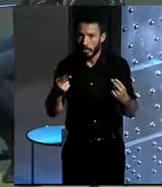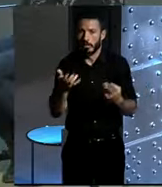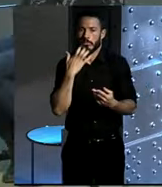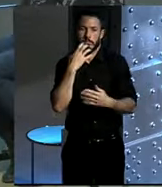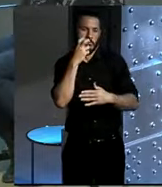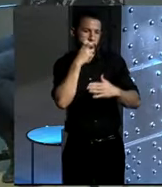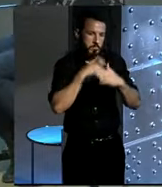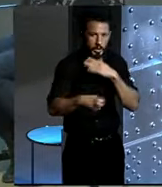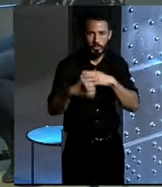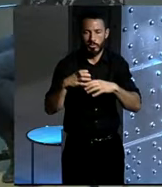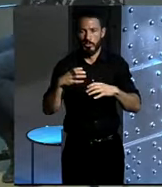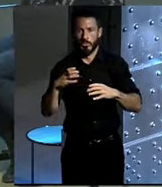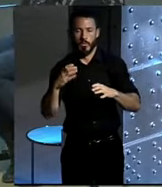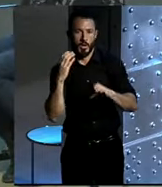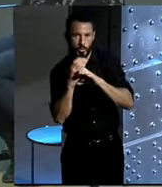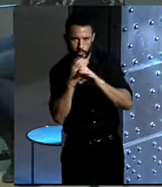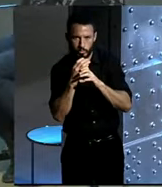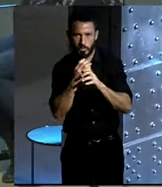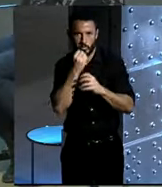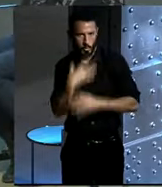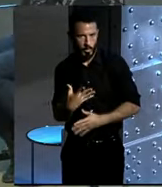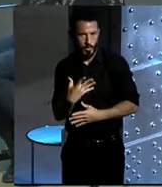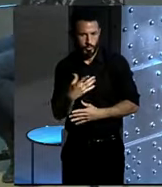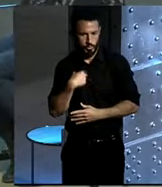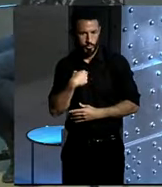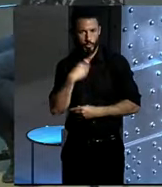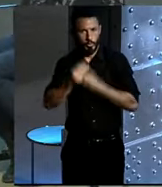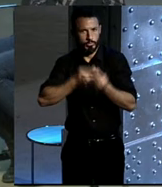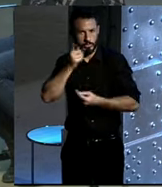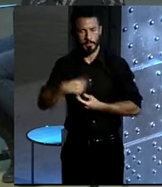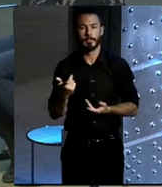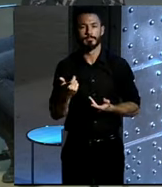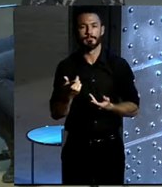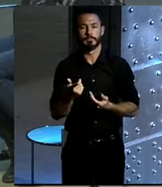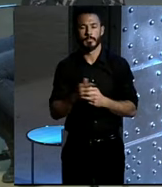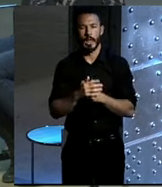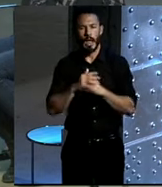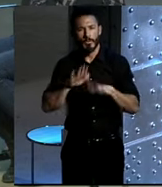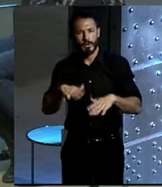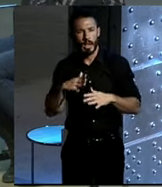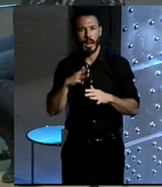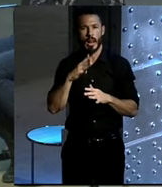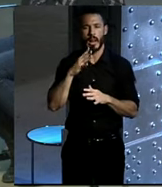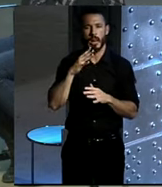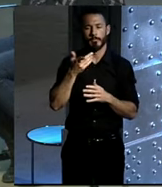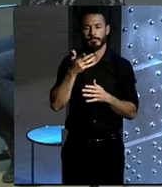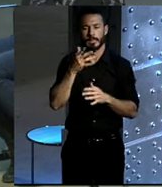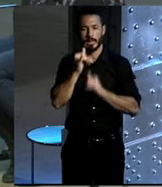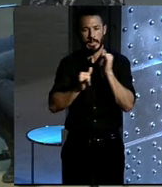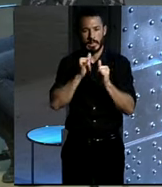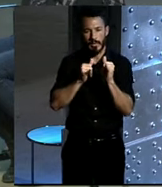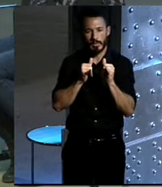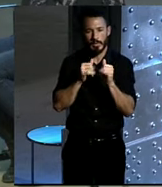que es realmente bueno y yo también lo uso, vamos. ¿Y modifica mucho el mapa de vuestros recorridos?